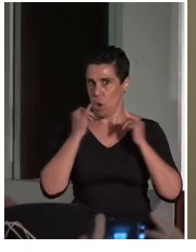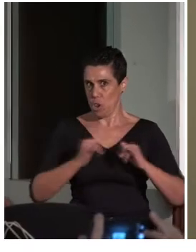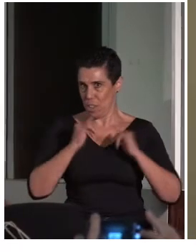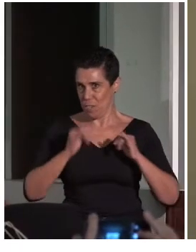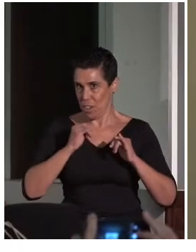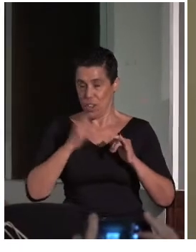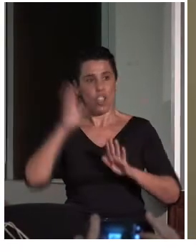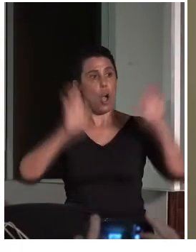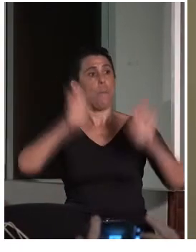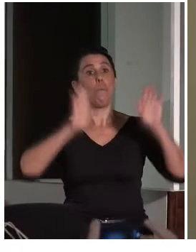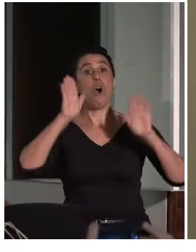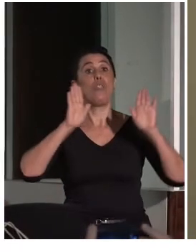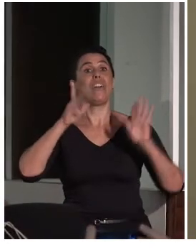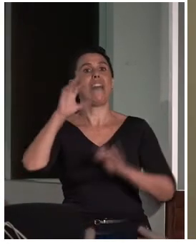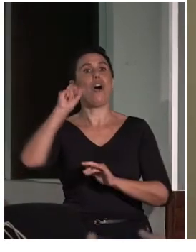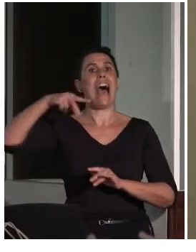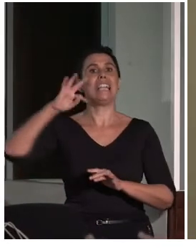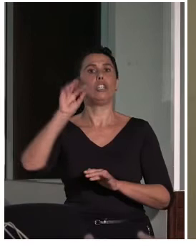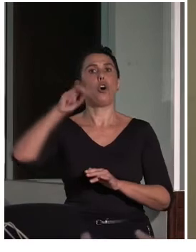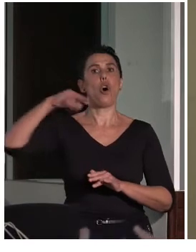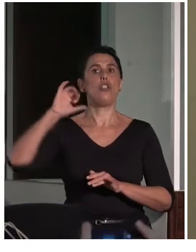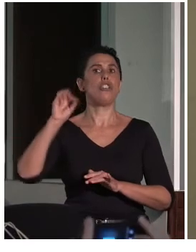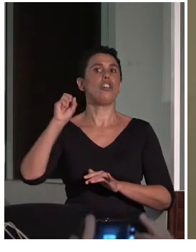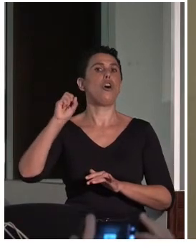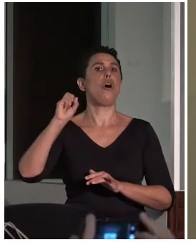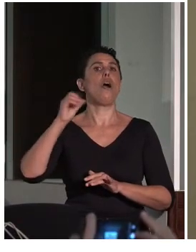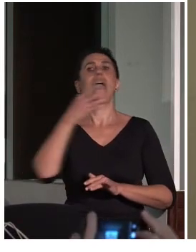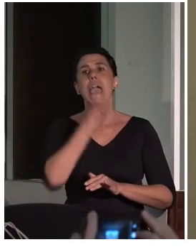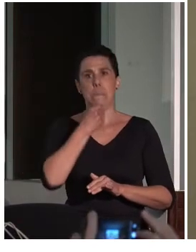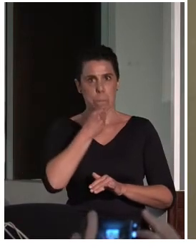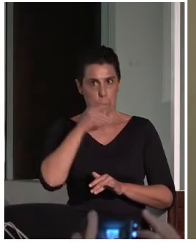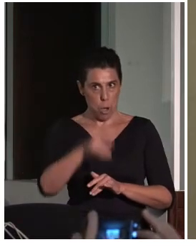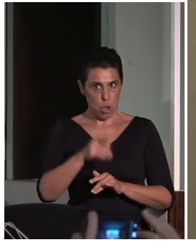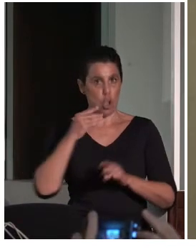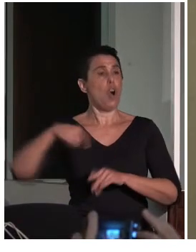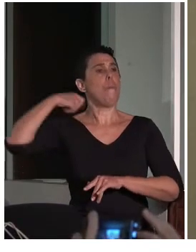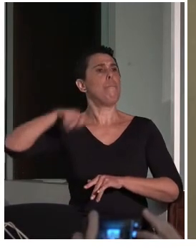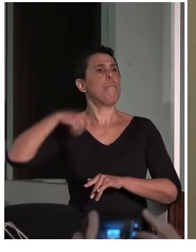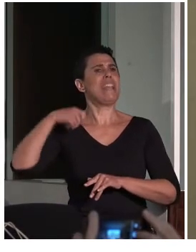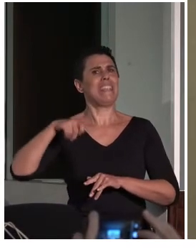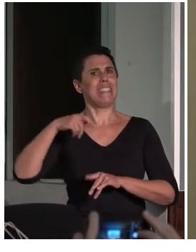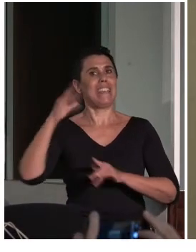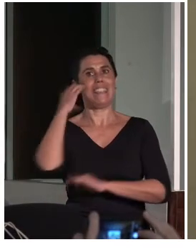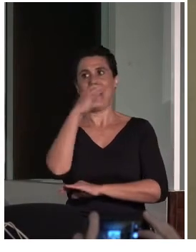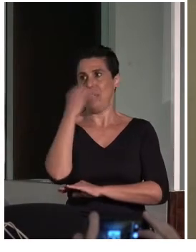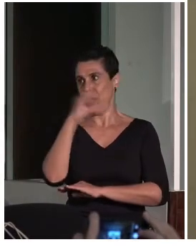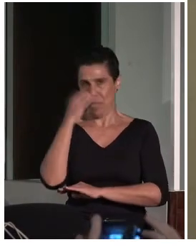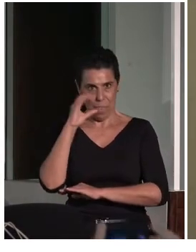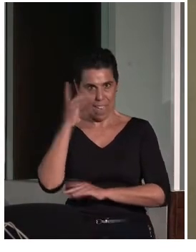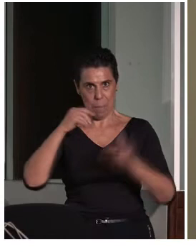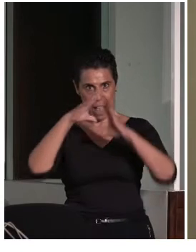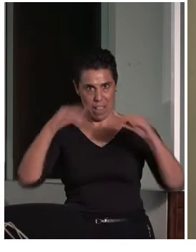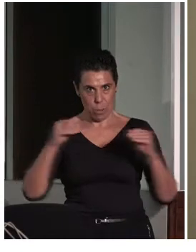moderador Antonio Hermoso, que es presidente de CERM Andalucía, y COTSA PREDIF. CERM